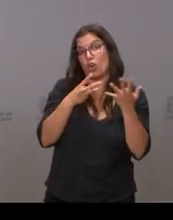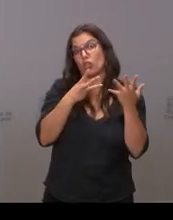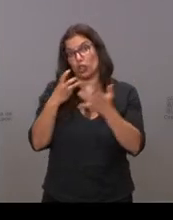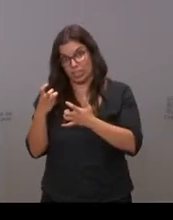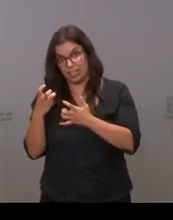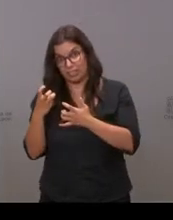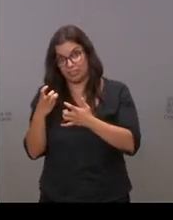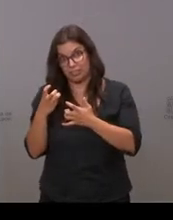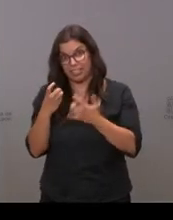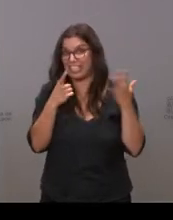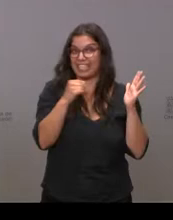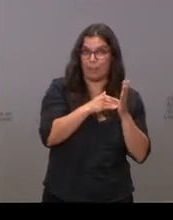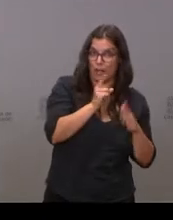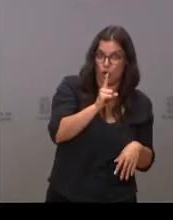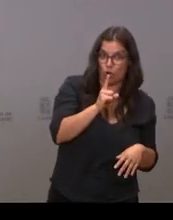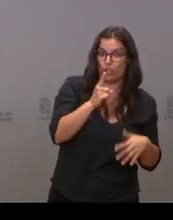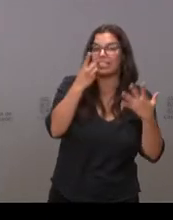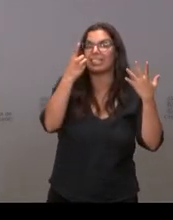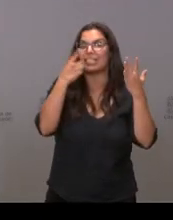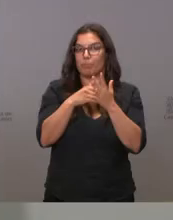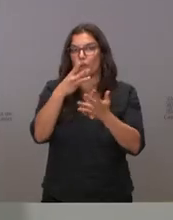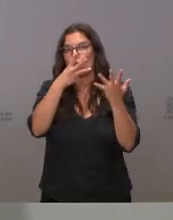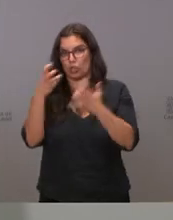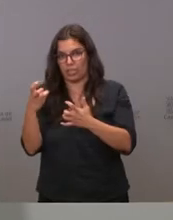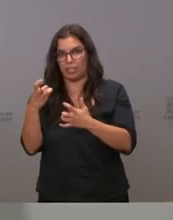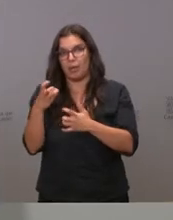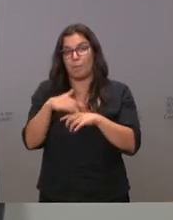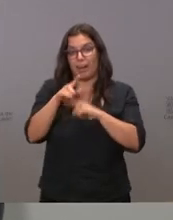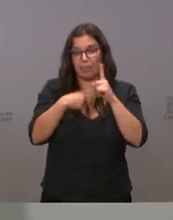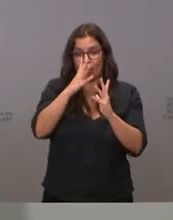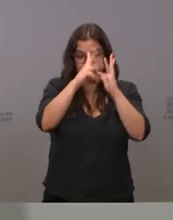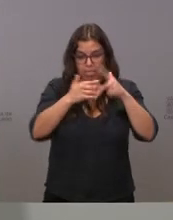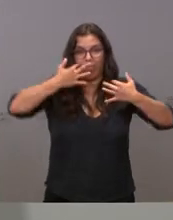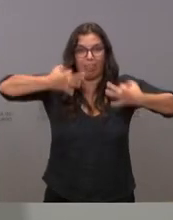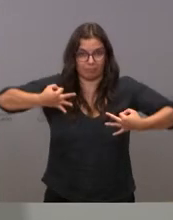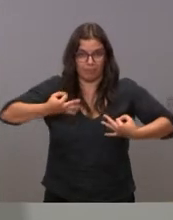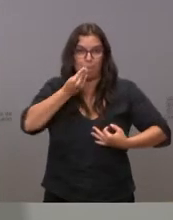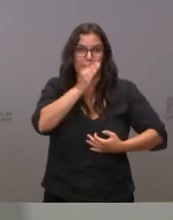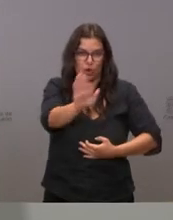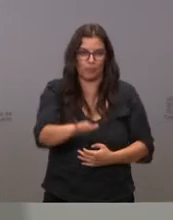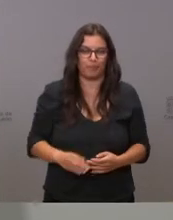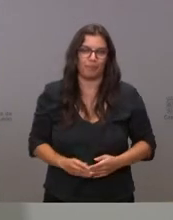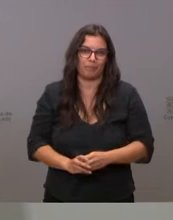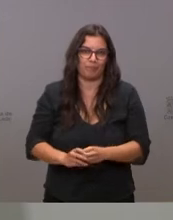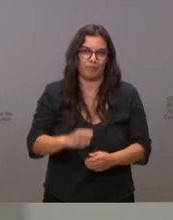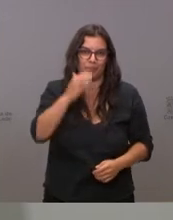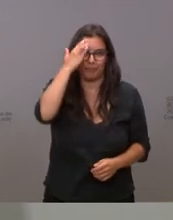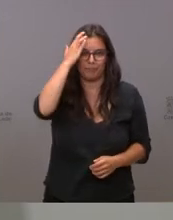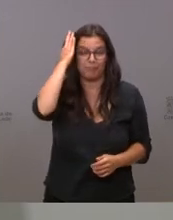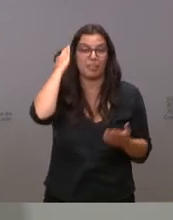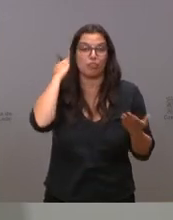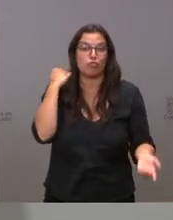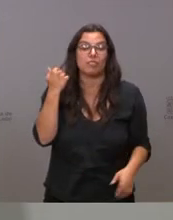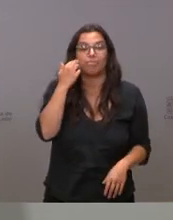cuentas salen mejor. Así los porcentajes resultan mejor. por tanto